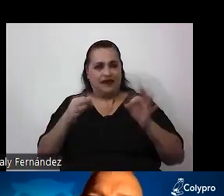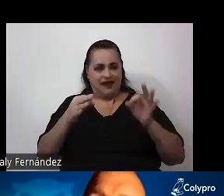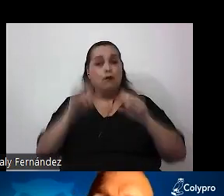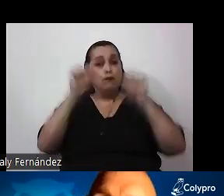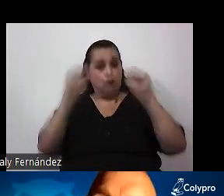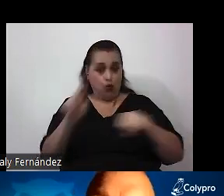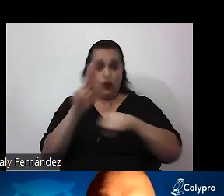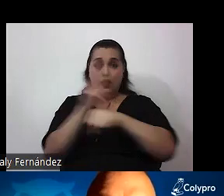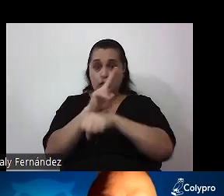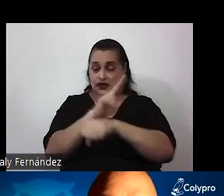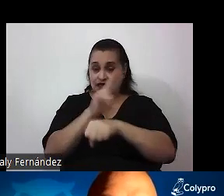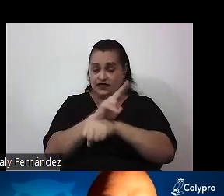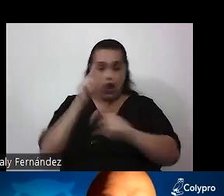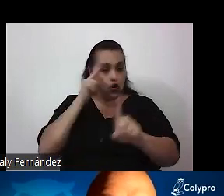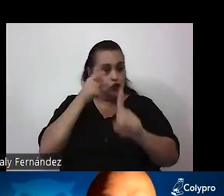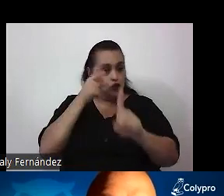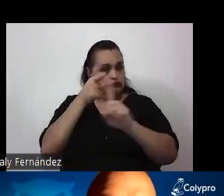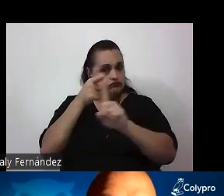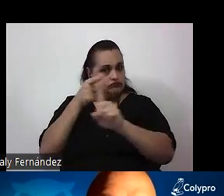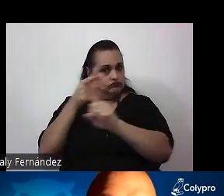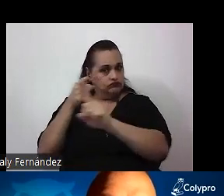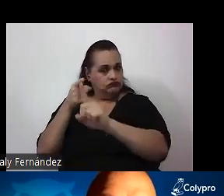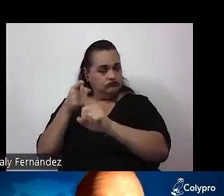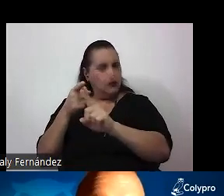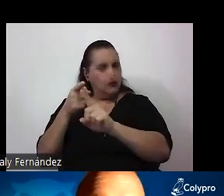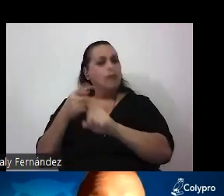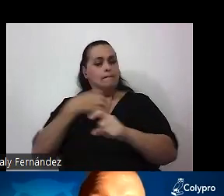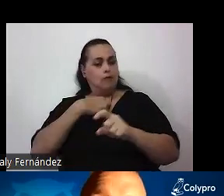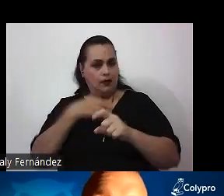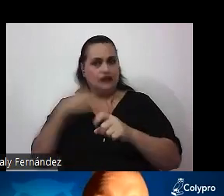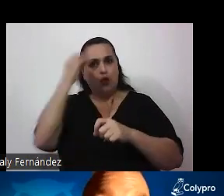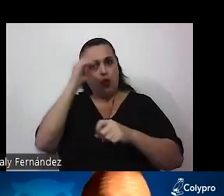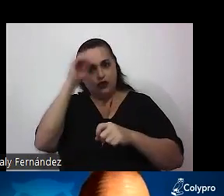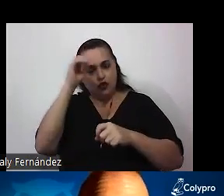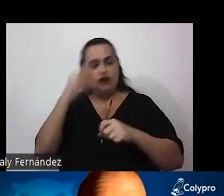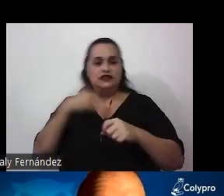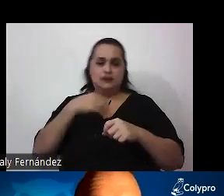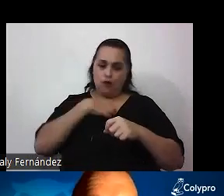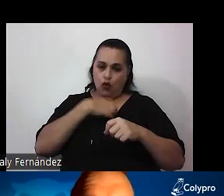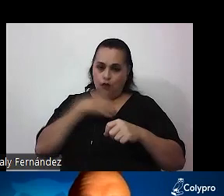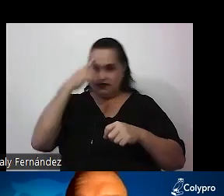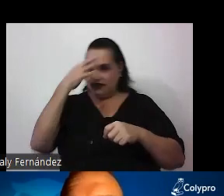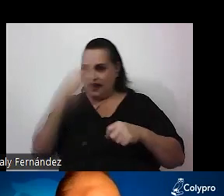para formar sus opiniones, sus creencias y tomar decisiones.